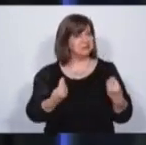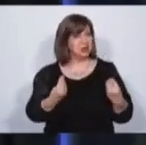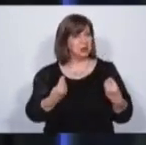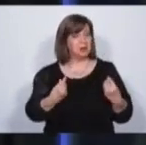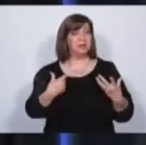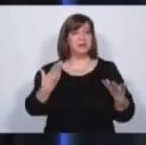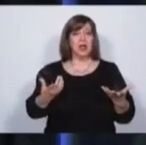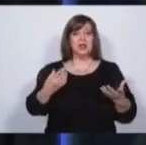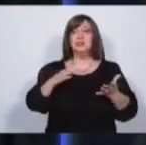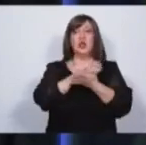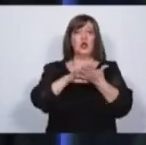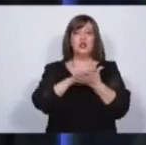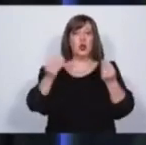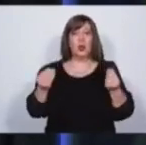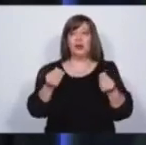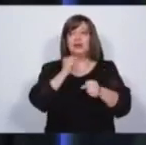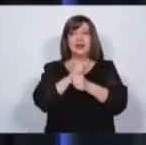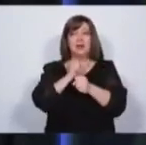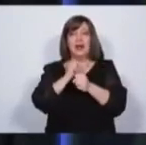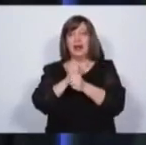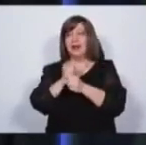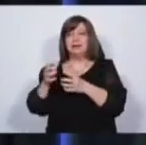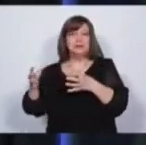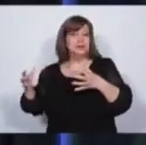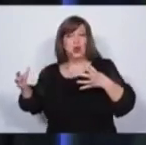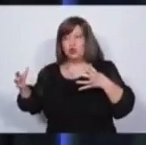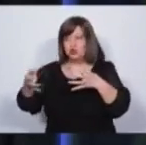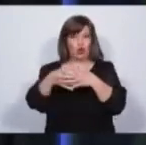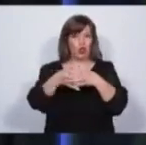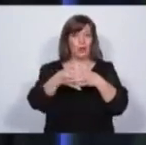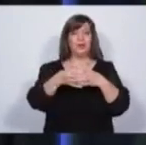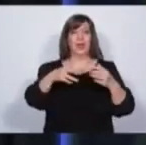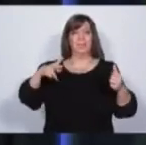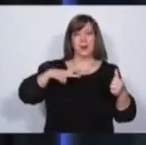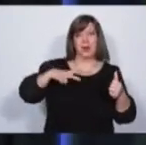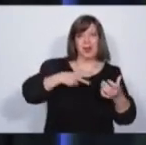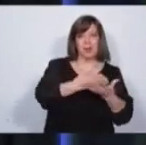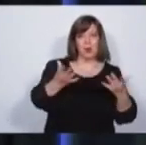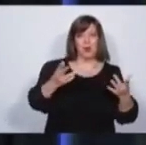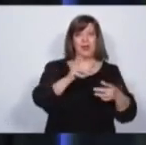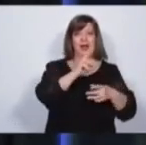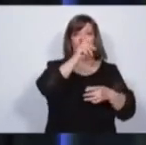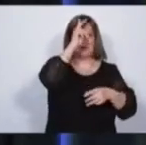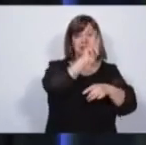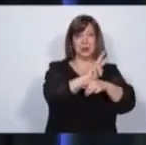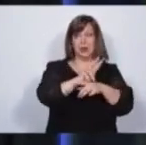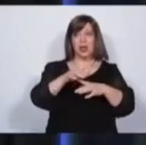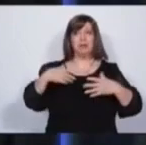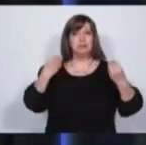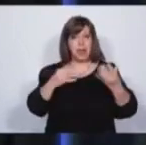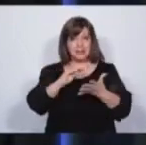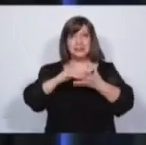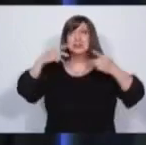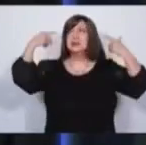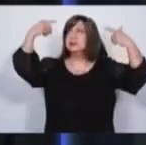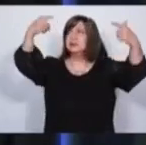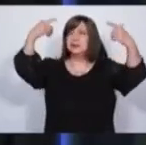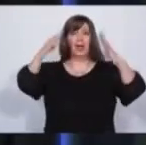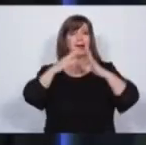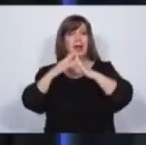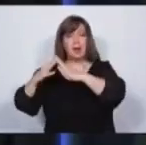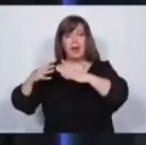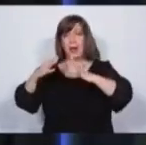hacer? La única solución es trabajar con todas las fuerzas de seguridad, privadas y públicas. Usemos las cámaras de vigilancia de todos los barrios.